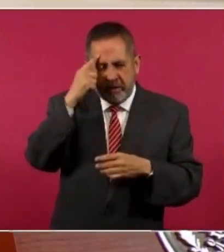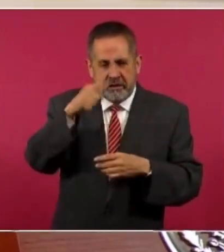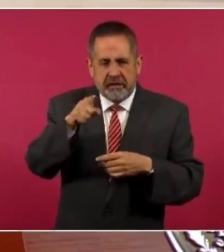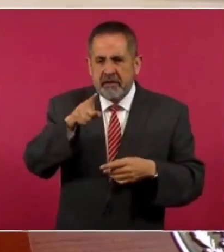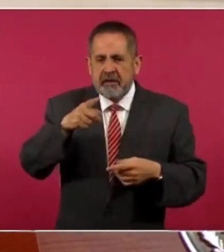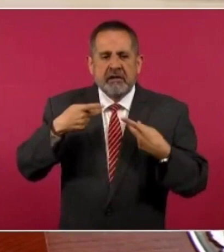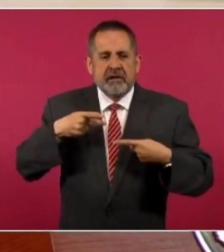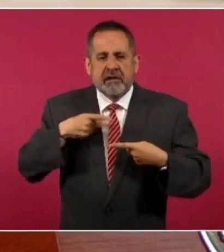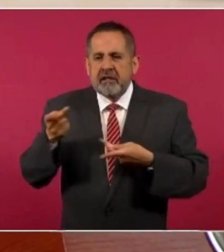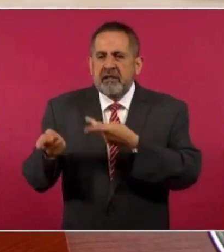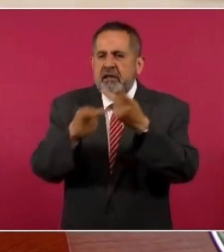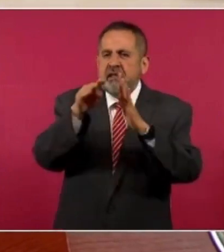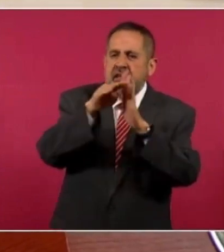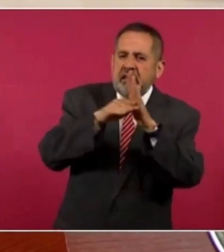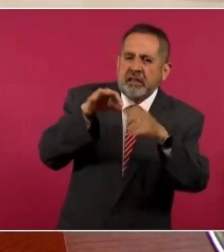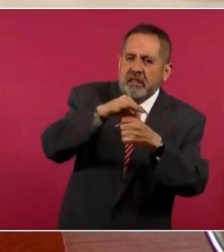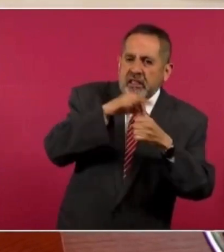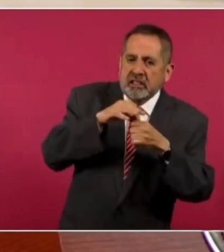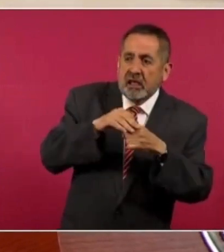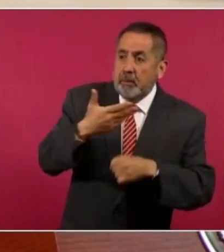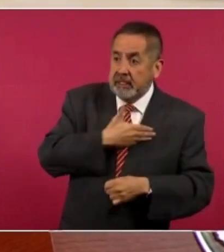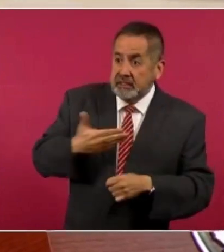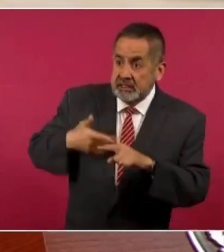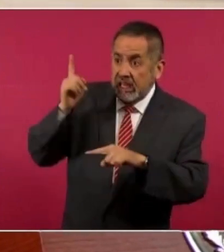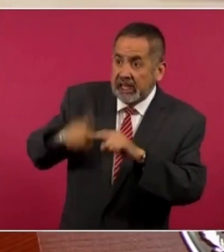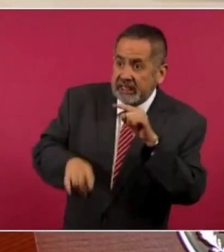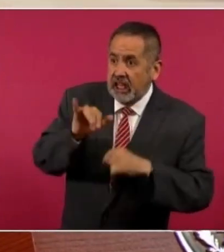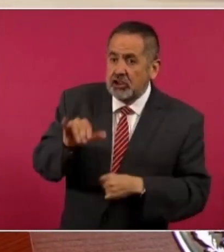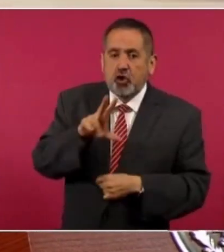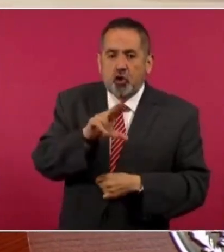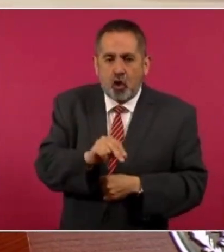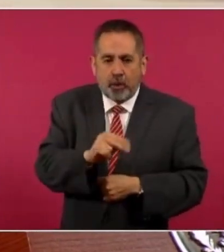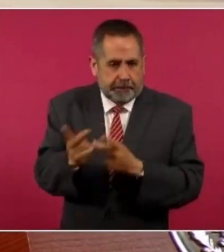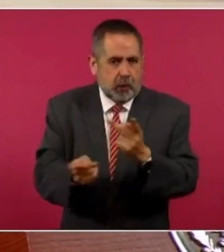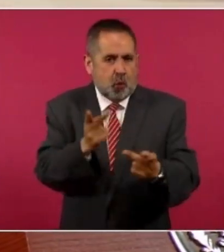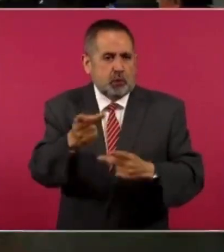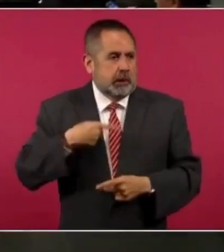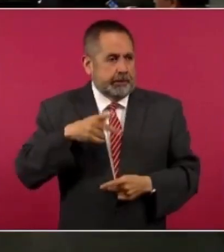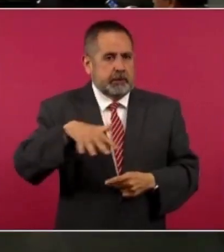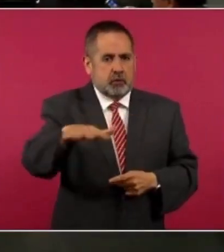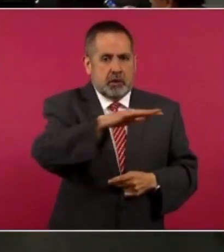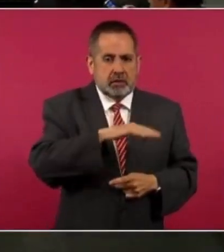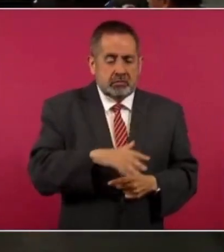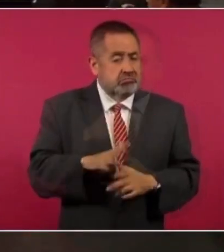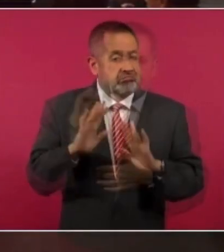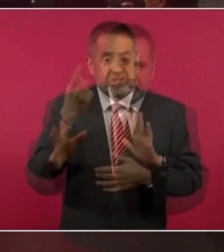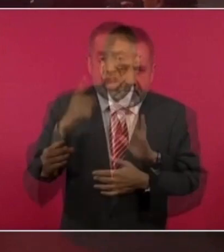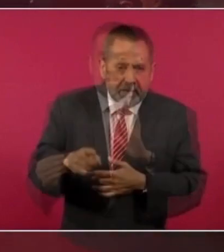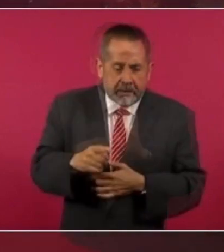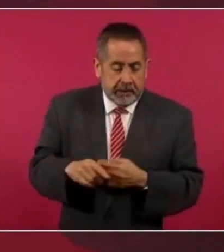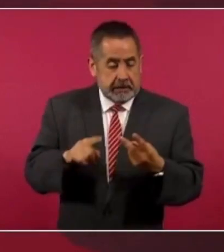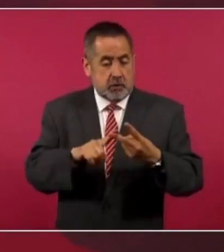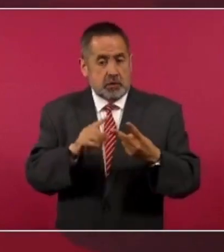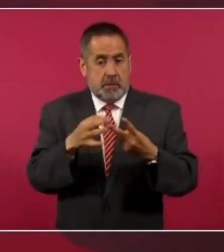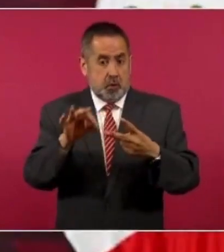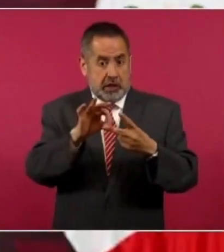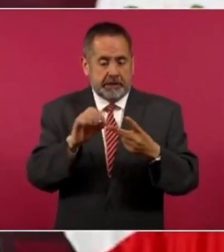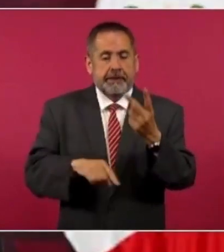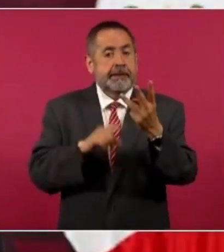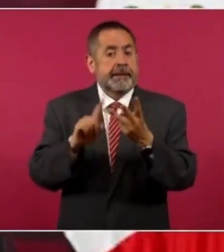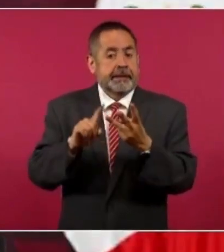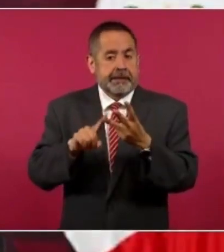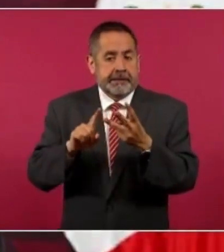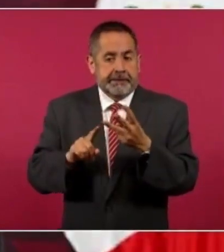que ya se llevó a cabo. La tercera reforma